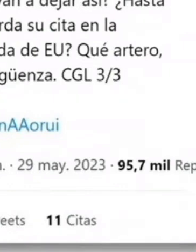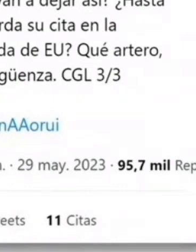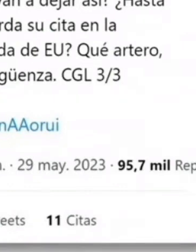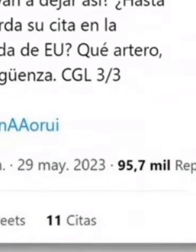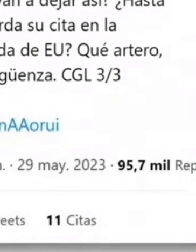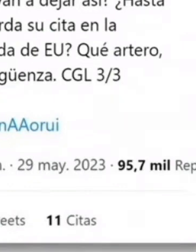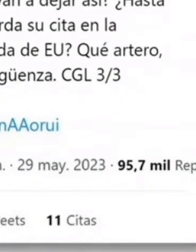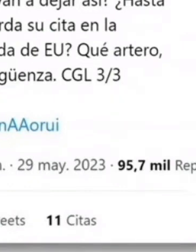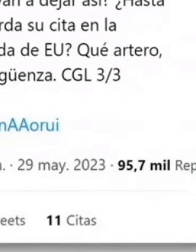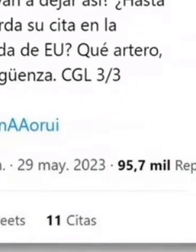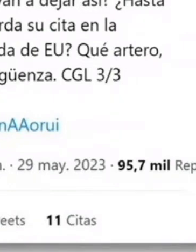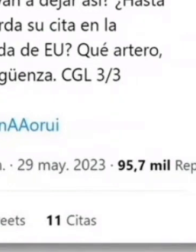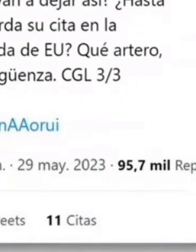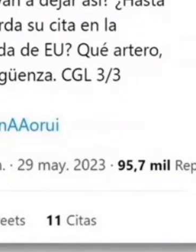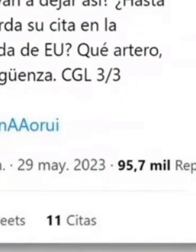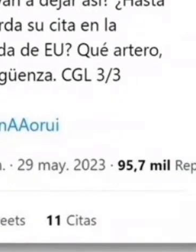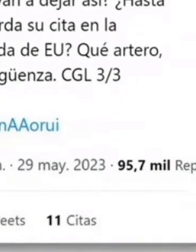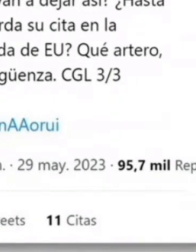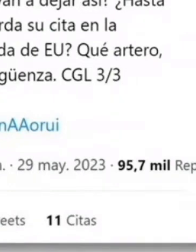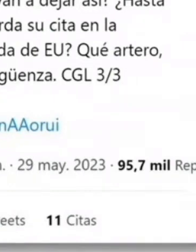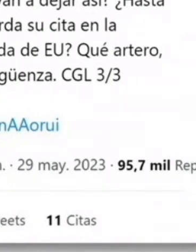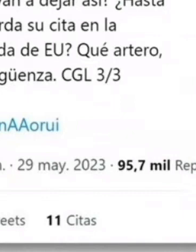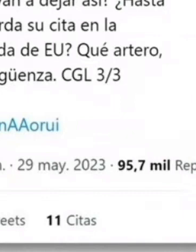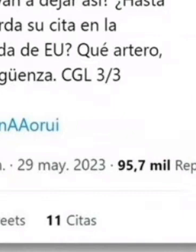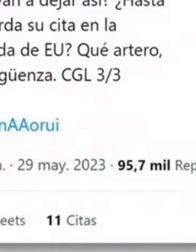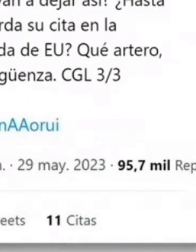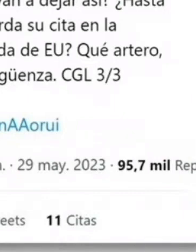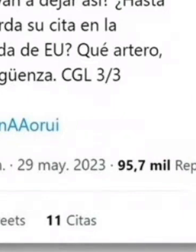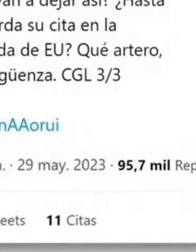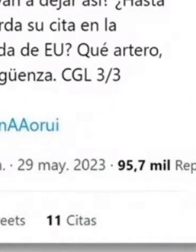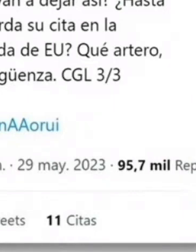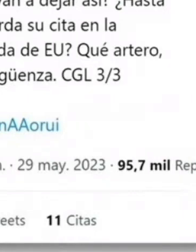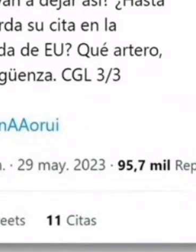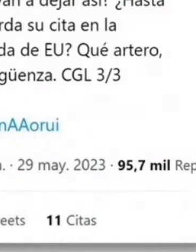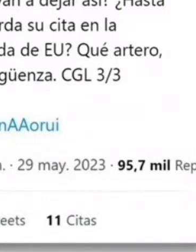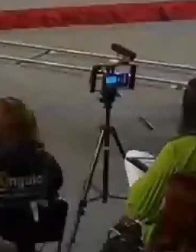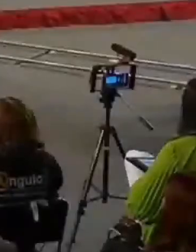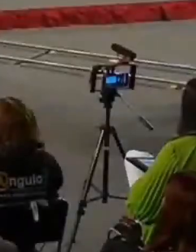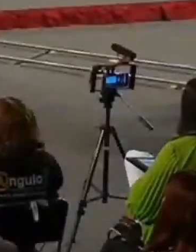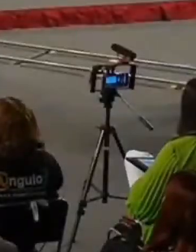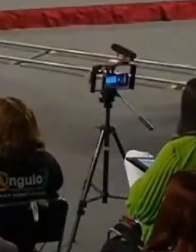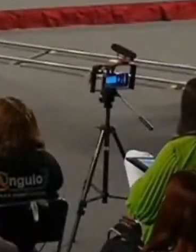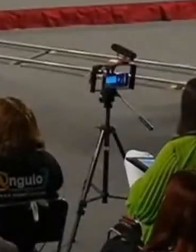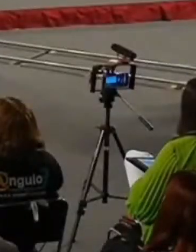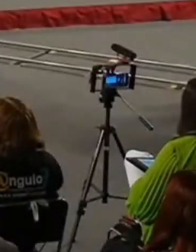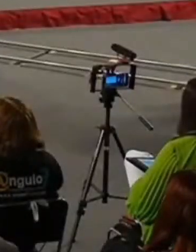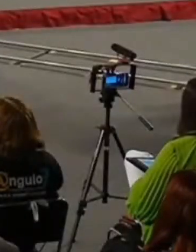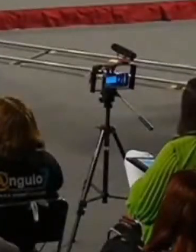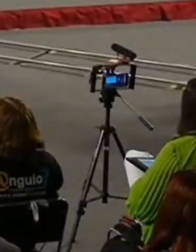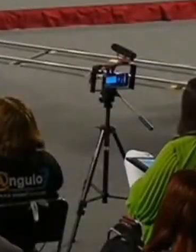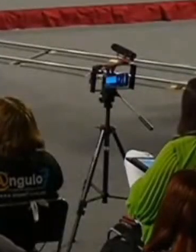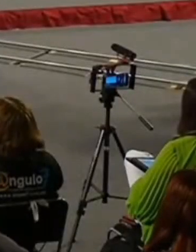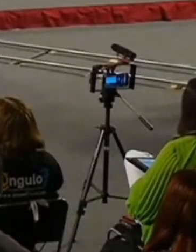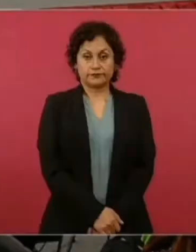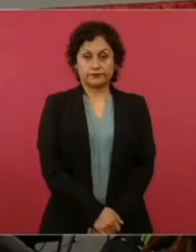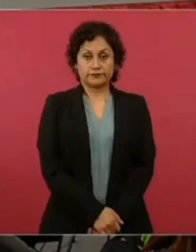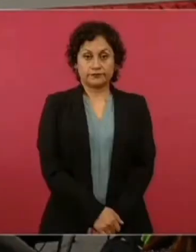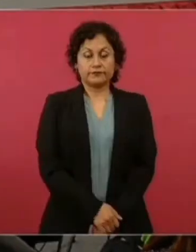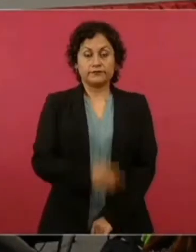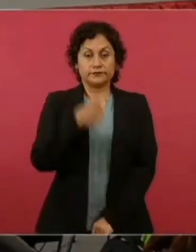le quitaron sus pertenencias y la incomunicaron. En un tercer tuit, él dice, ¿qué es eso?